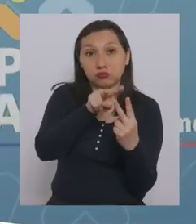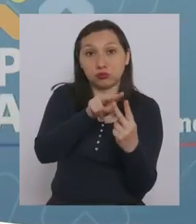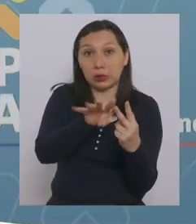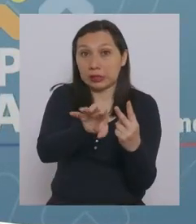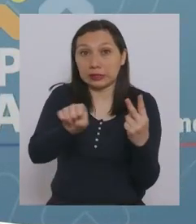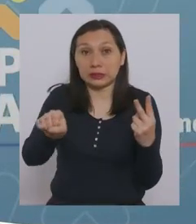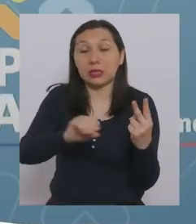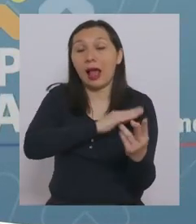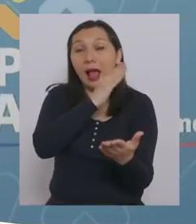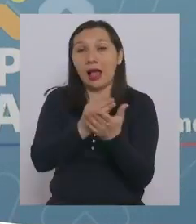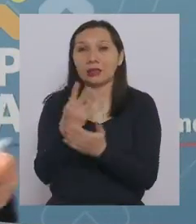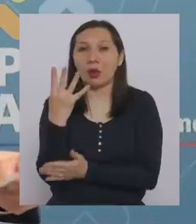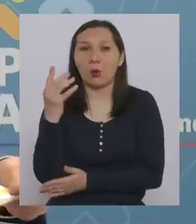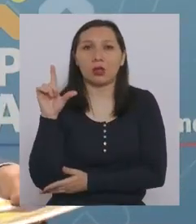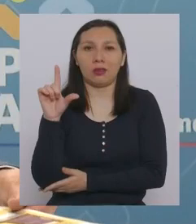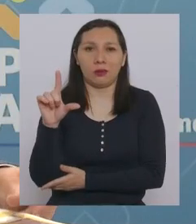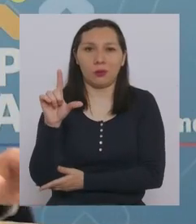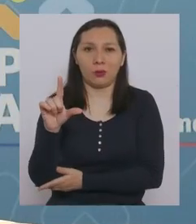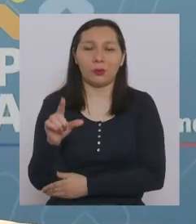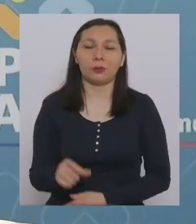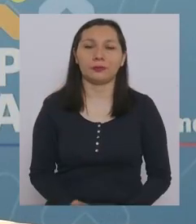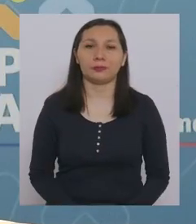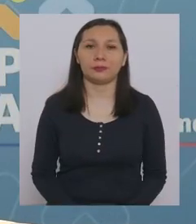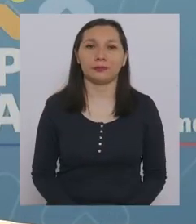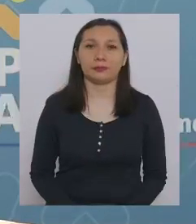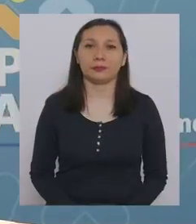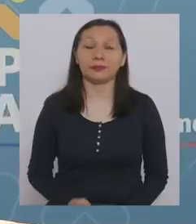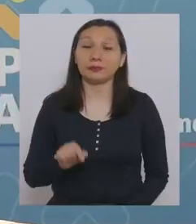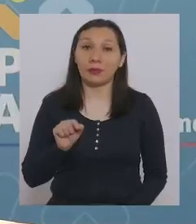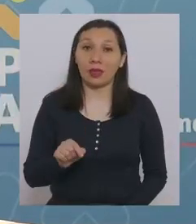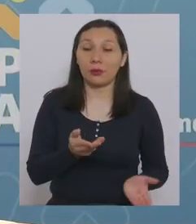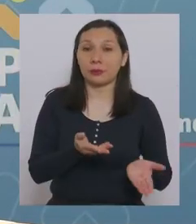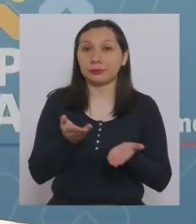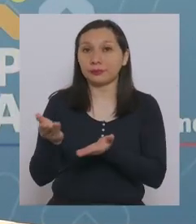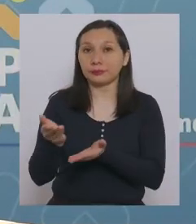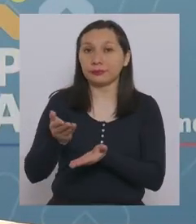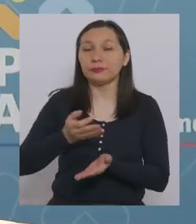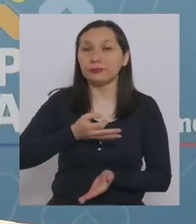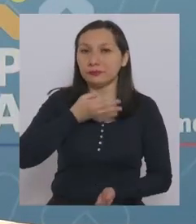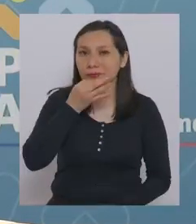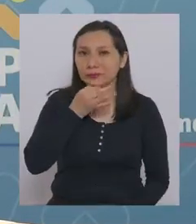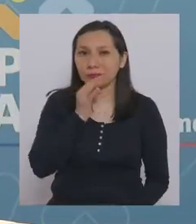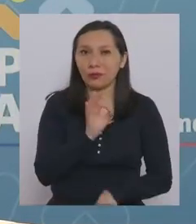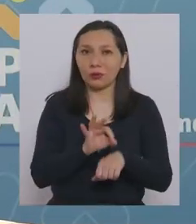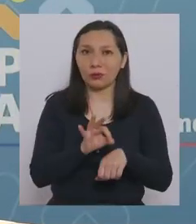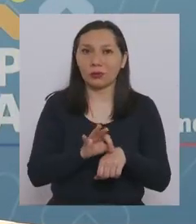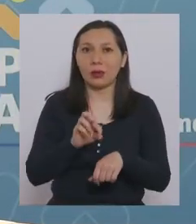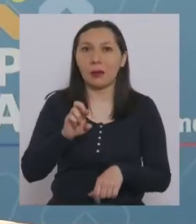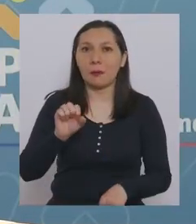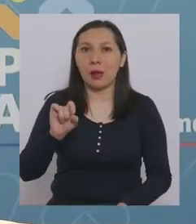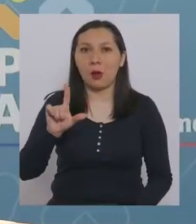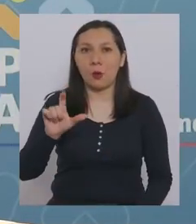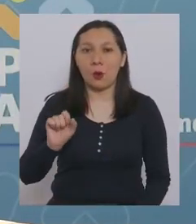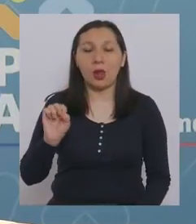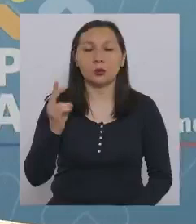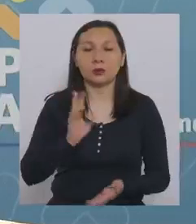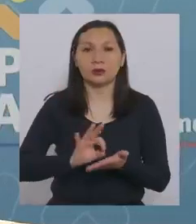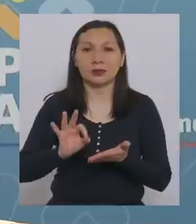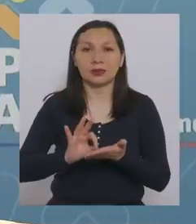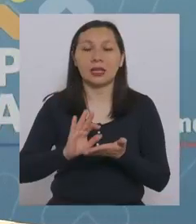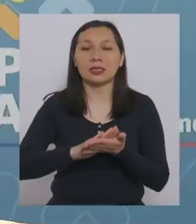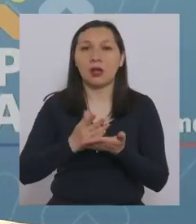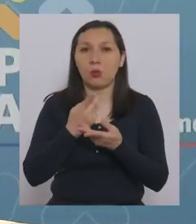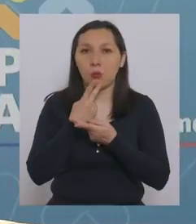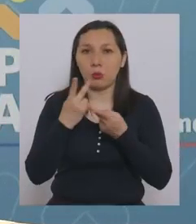hasta el cuatro de julio. A continuación, le doy la palabra a la doctora Paula Daza, subsecretaria de salud pública,